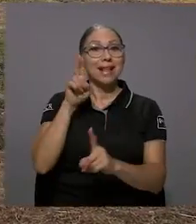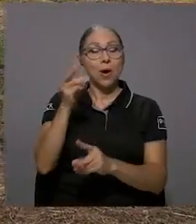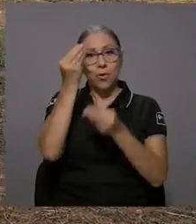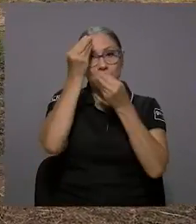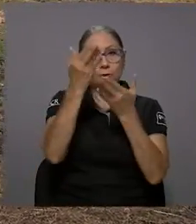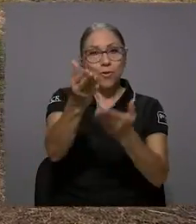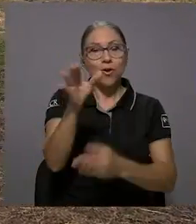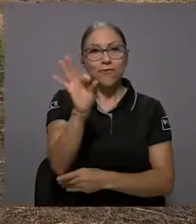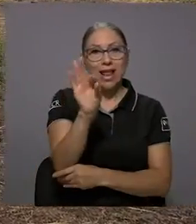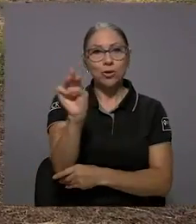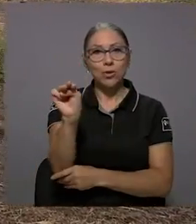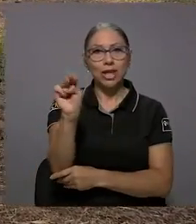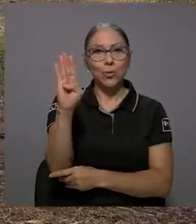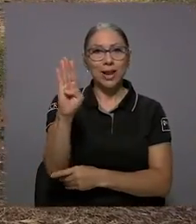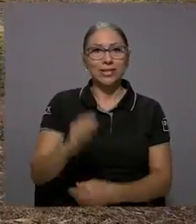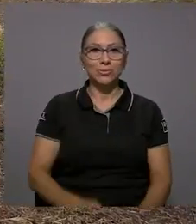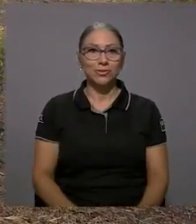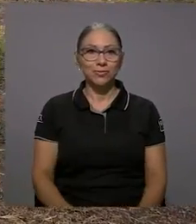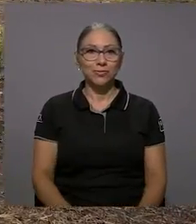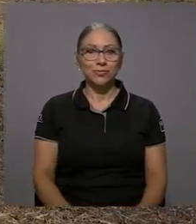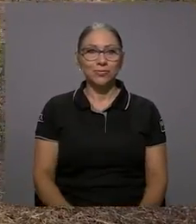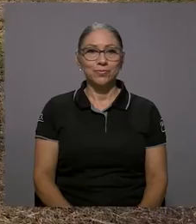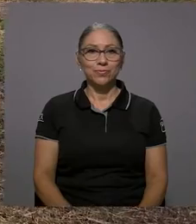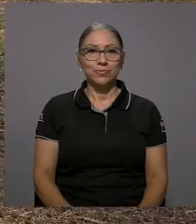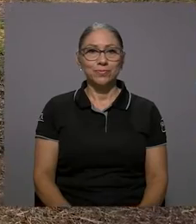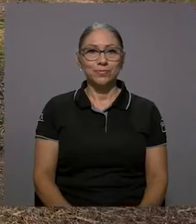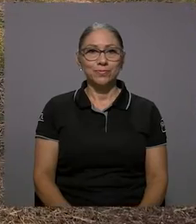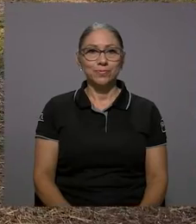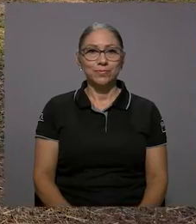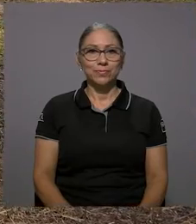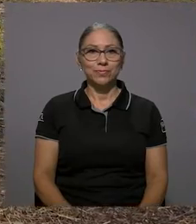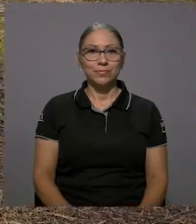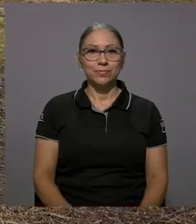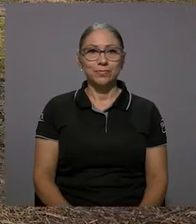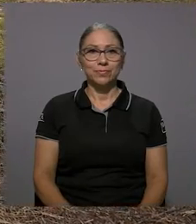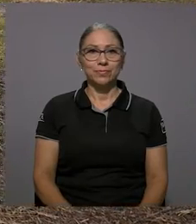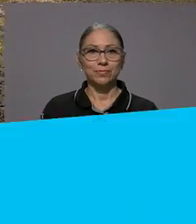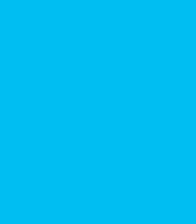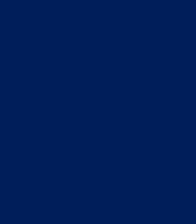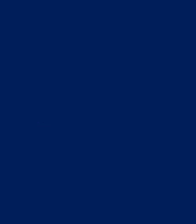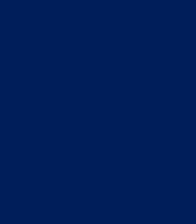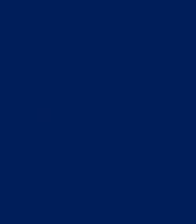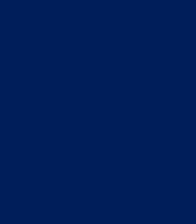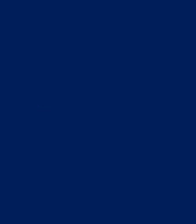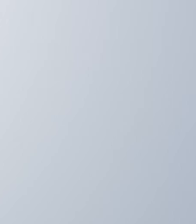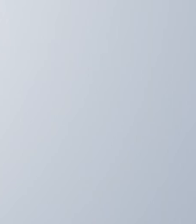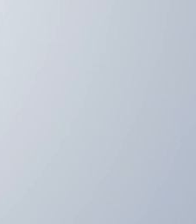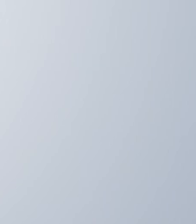contamos con los recursos para eso. Para Desde la U, Fernando Montero Bolaños.